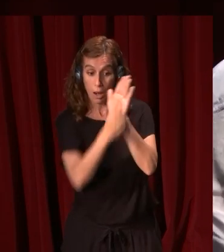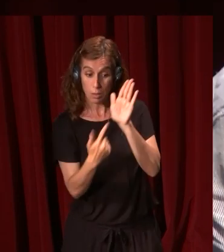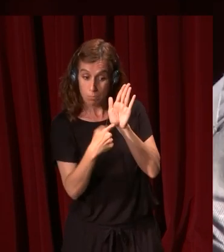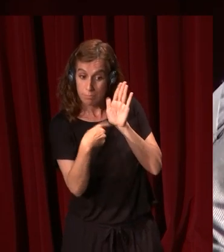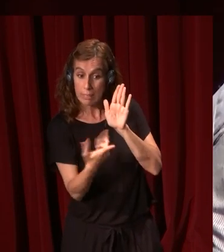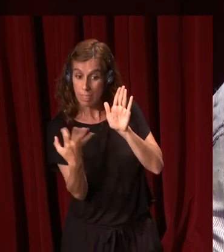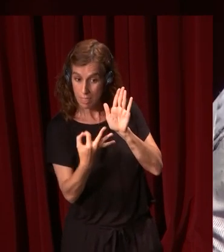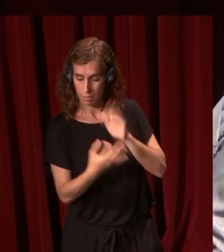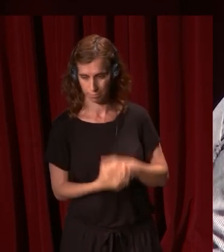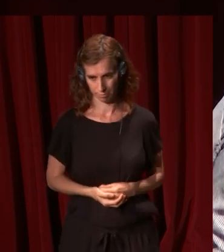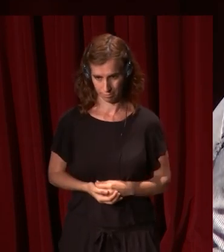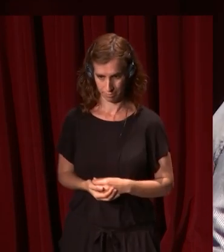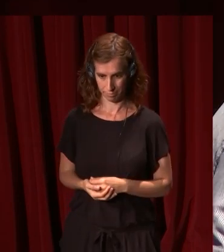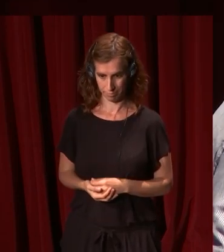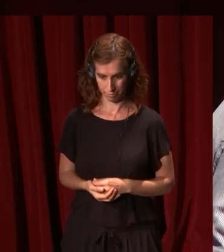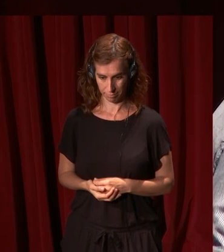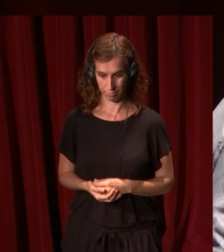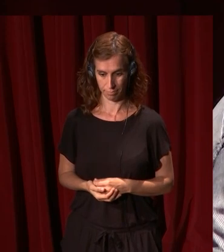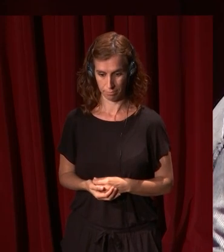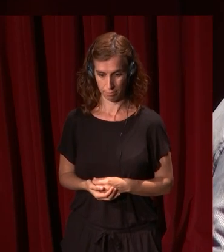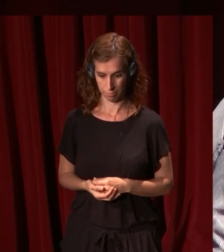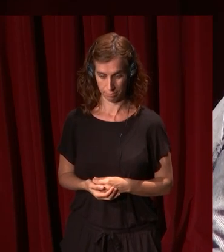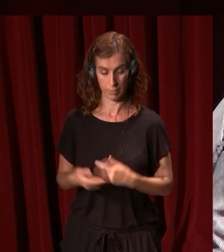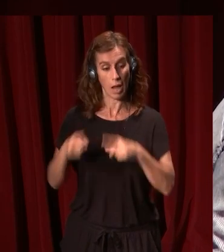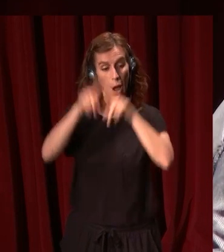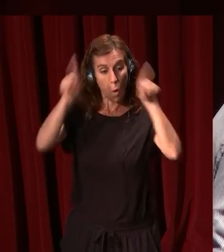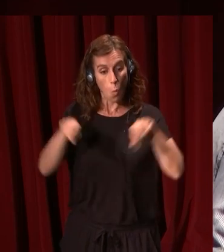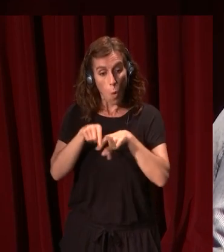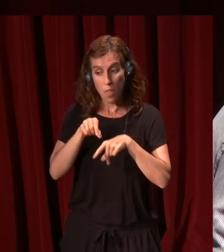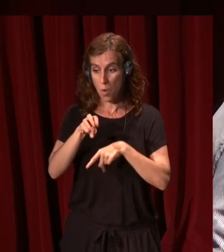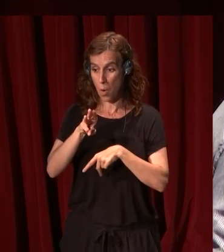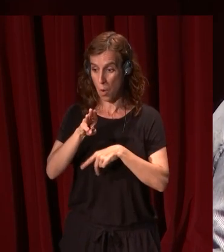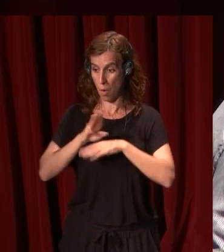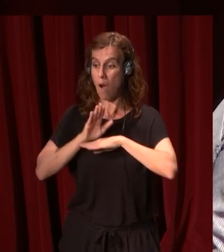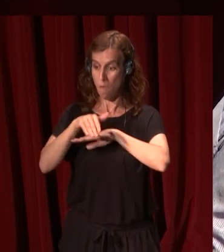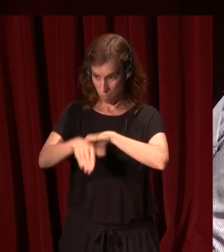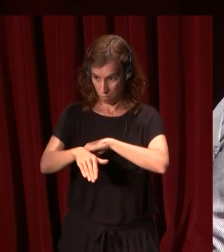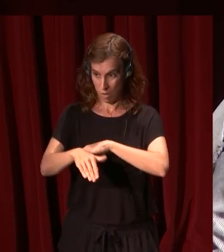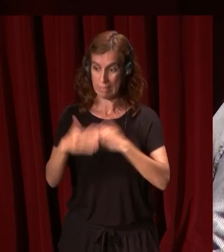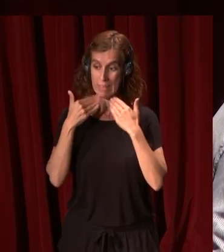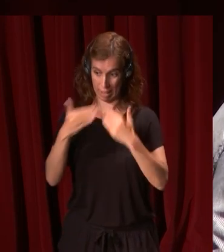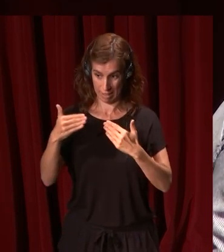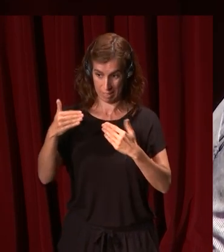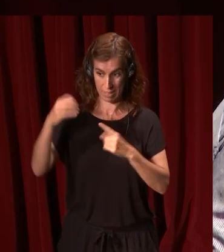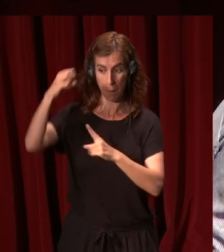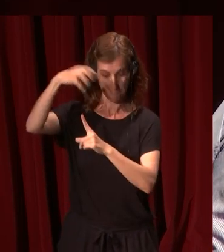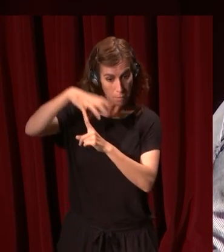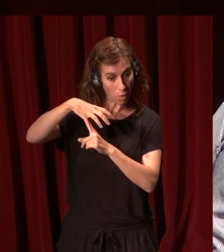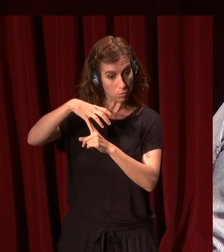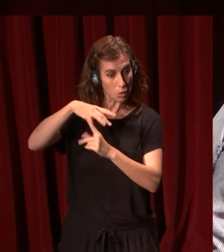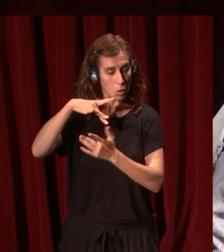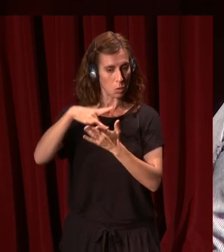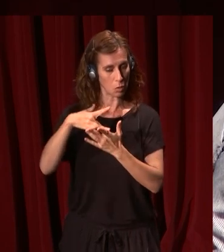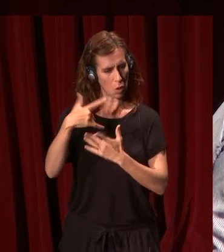que La Fuente de la Gracia del Prado, un cuadro del que se hizo una exposición hace unos años, que se consideraba entonces una copia española de un original